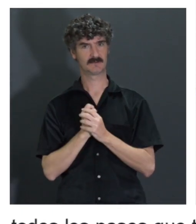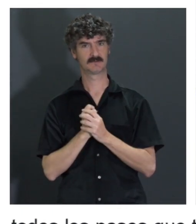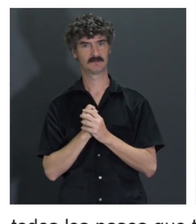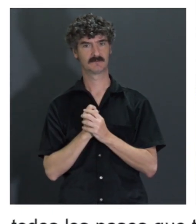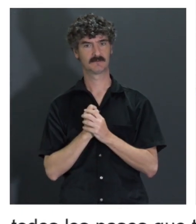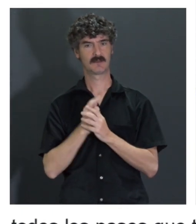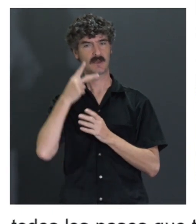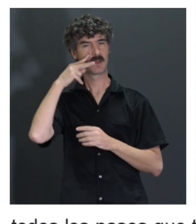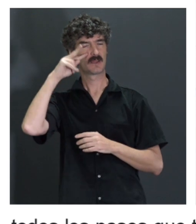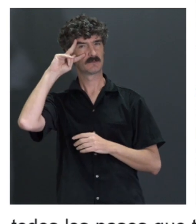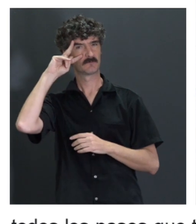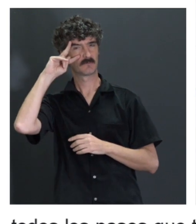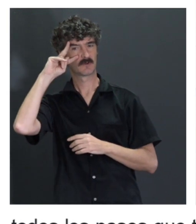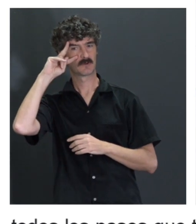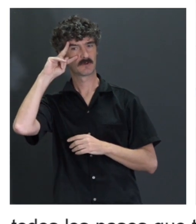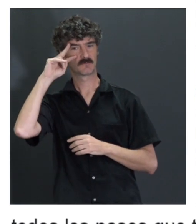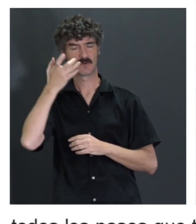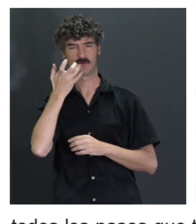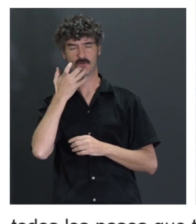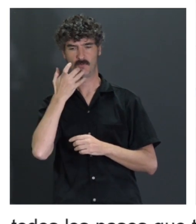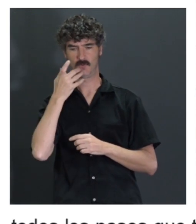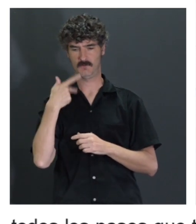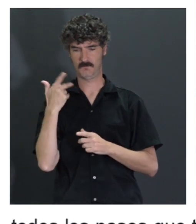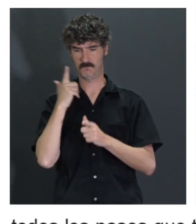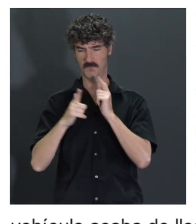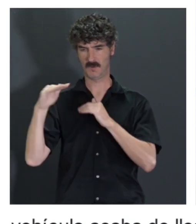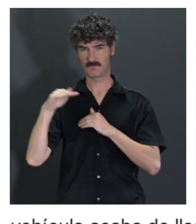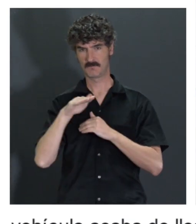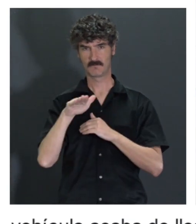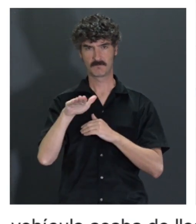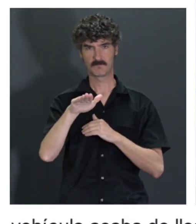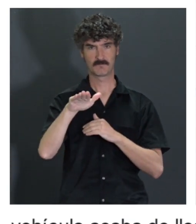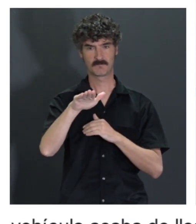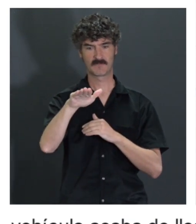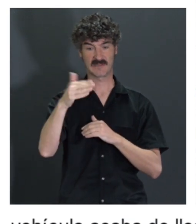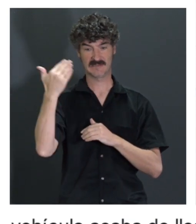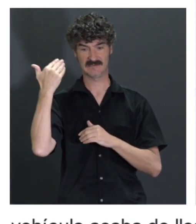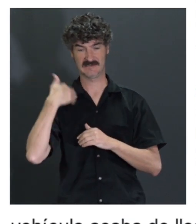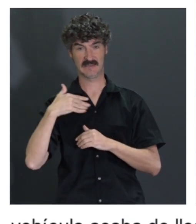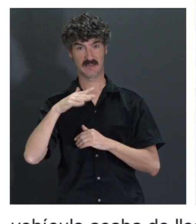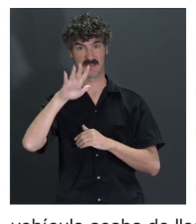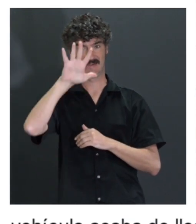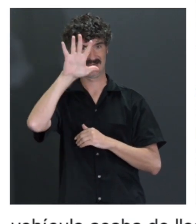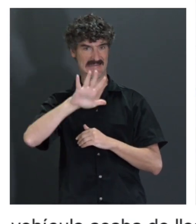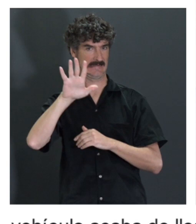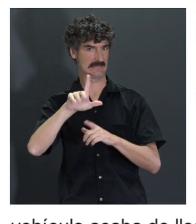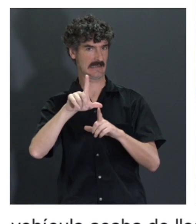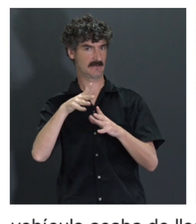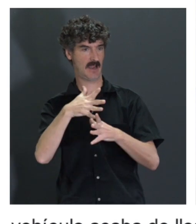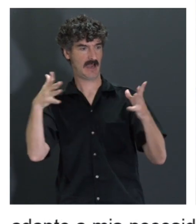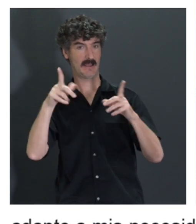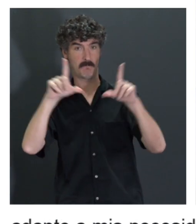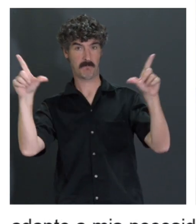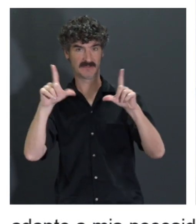la experiencia de viaje, o sea, al final el vehículo lo consideran ya la quinta gran pantalla. Vamos a poder